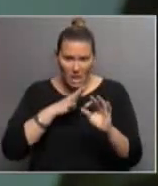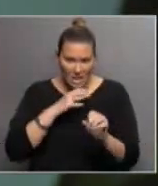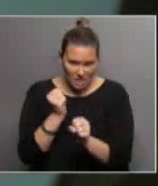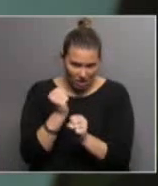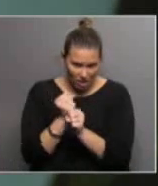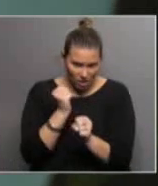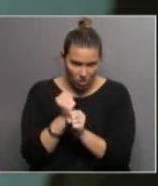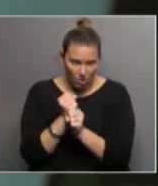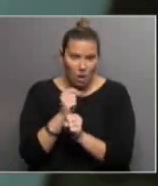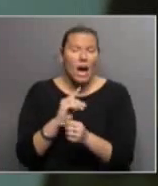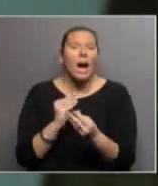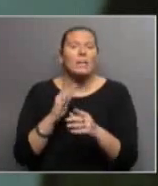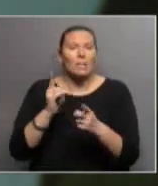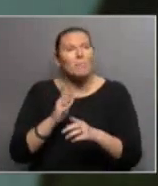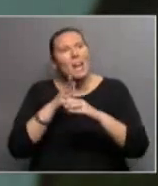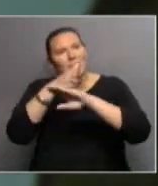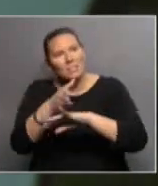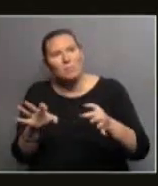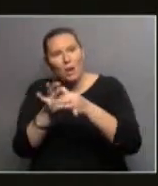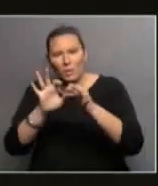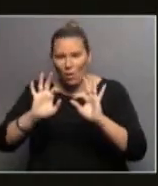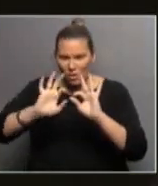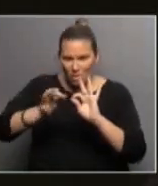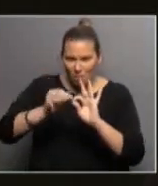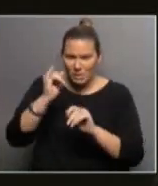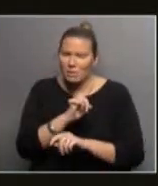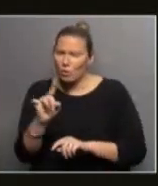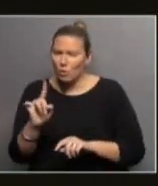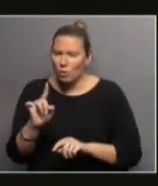¿Va ahí la accesibilidad también o no tiene que ver con eso?